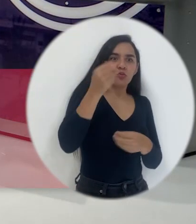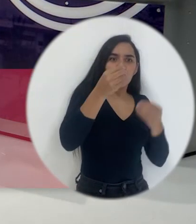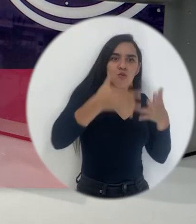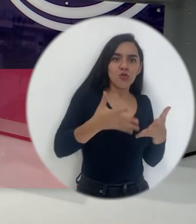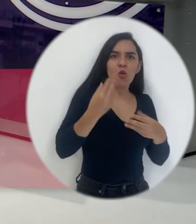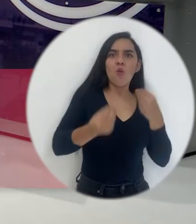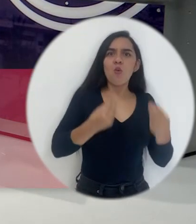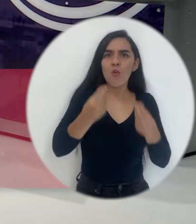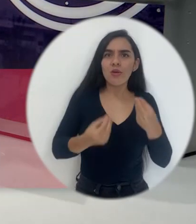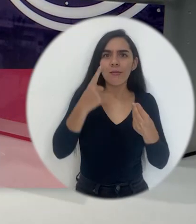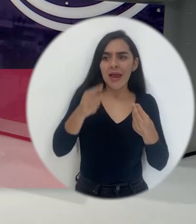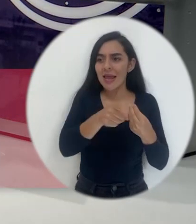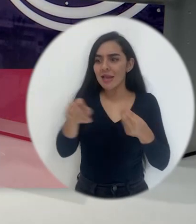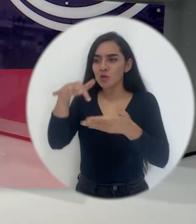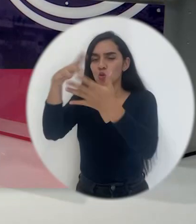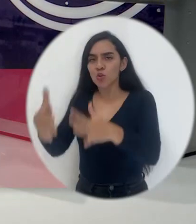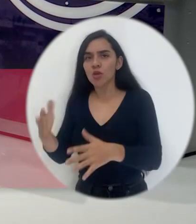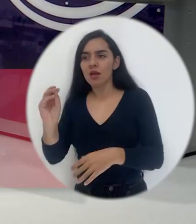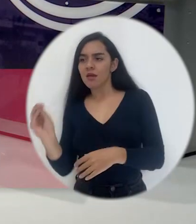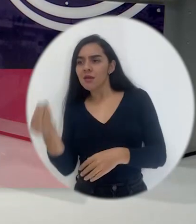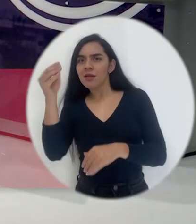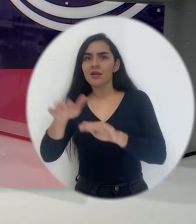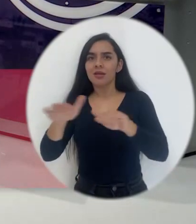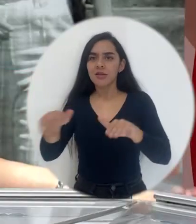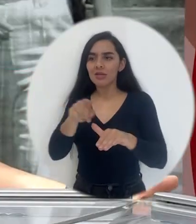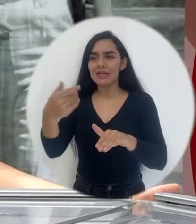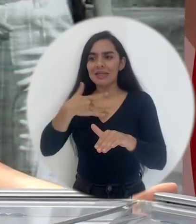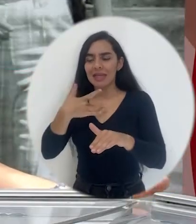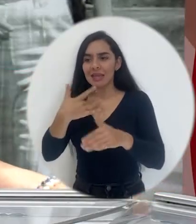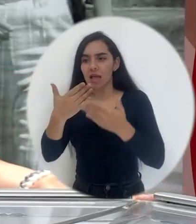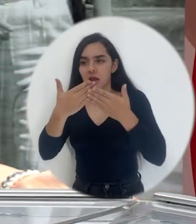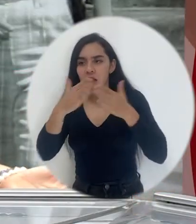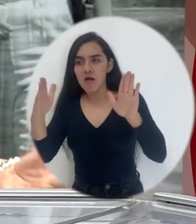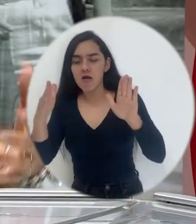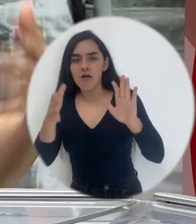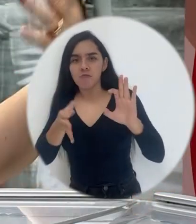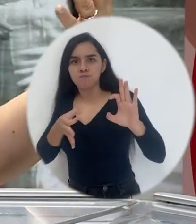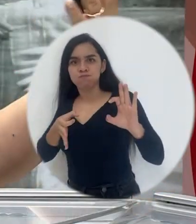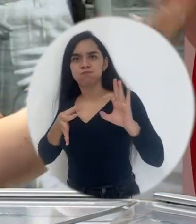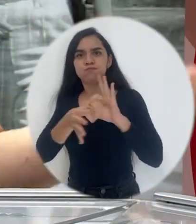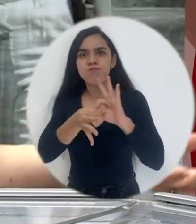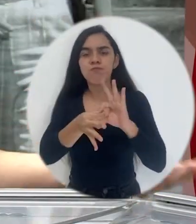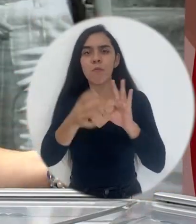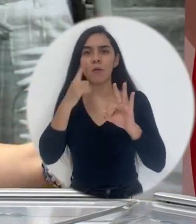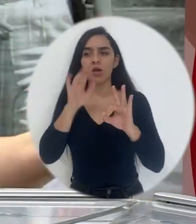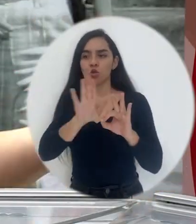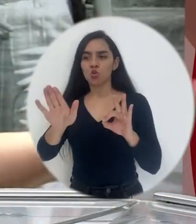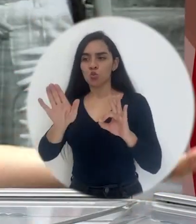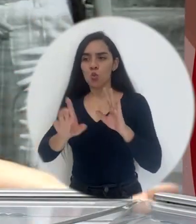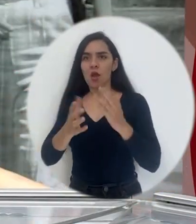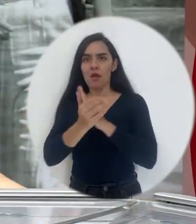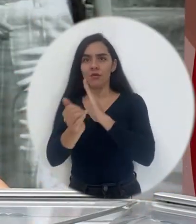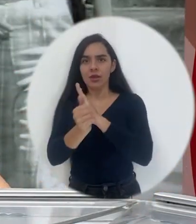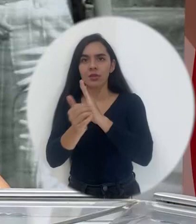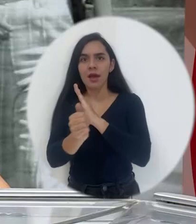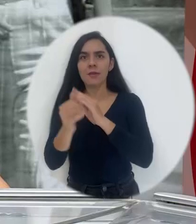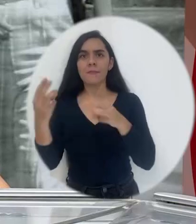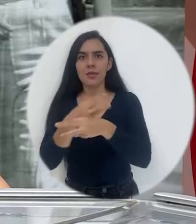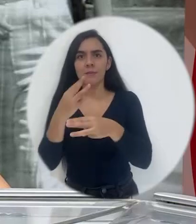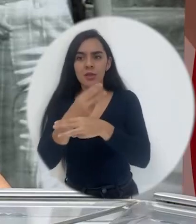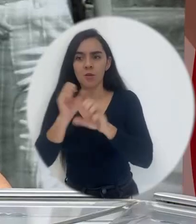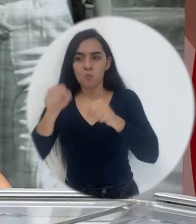niños, niñas y adolescentes tengan esa apertura a aceptar ese reto de desarrollar esas habilidades